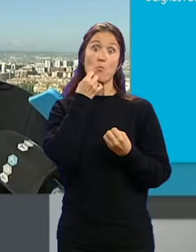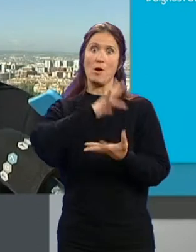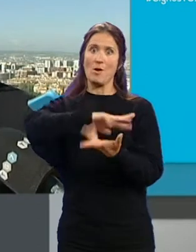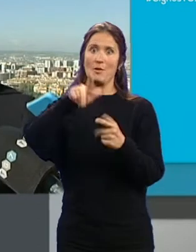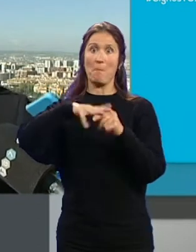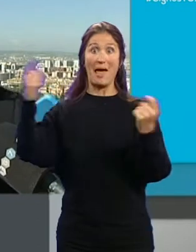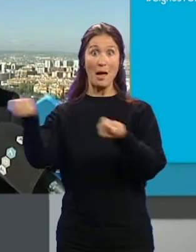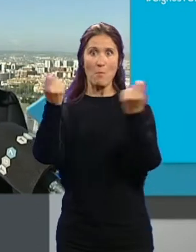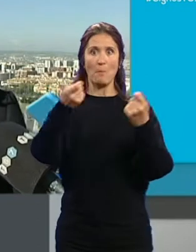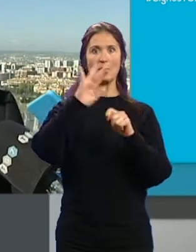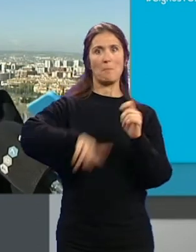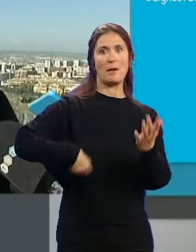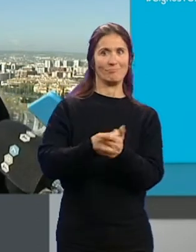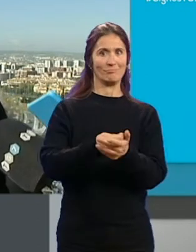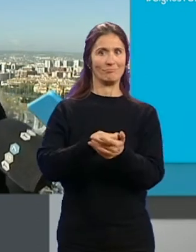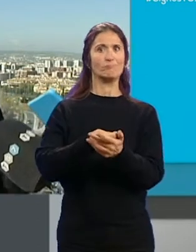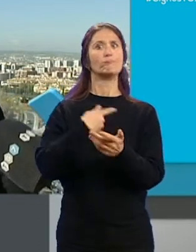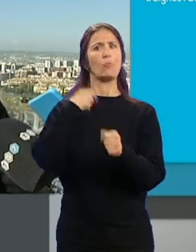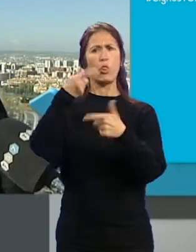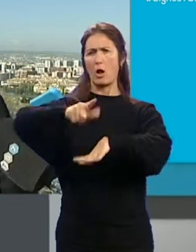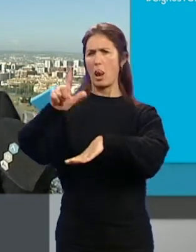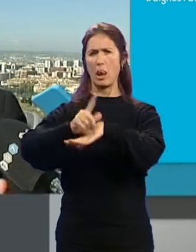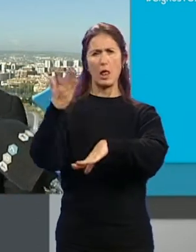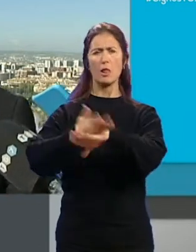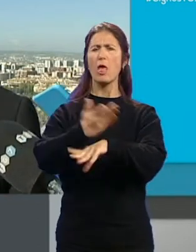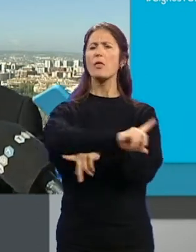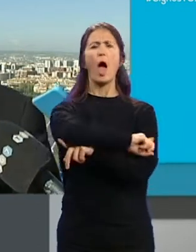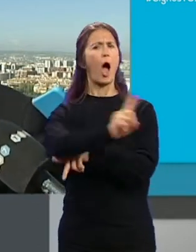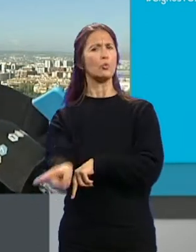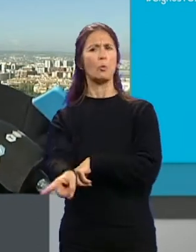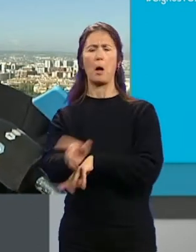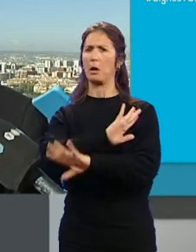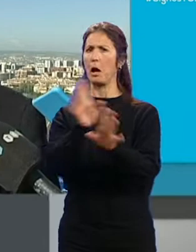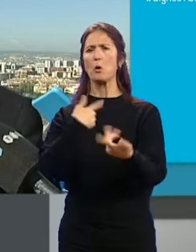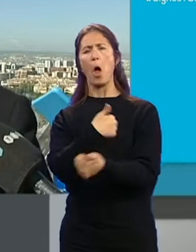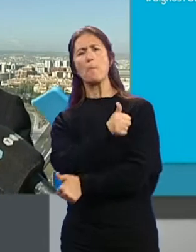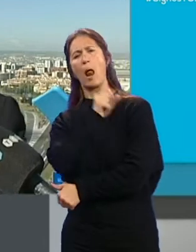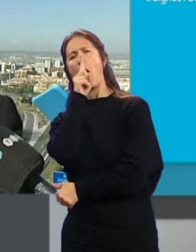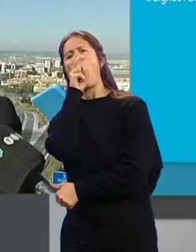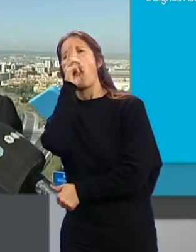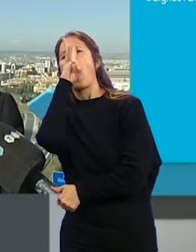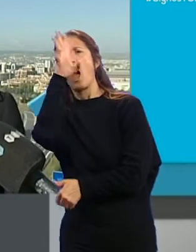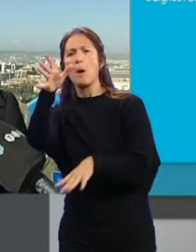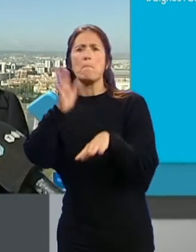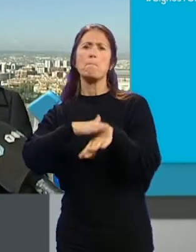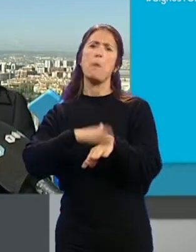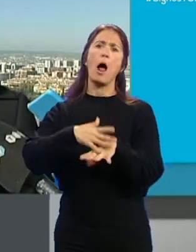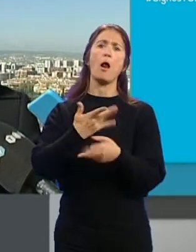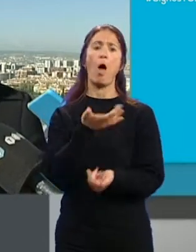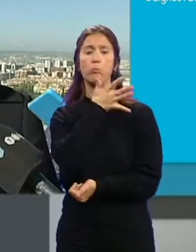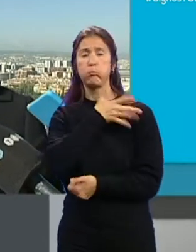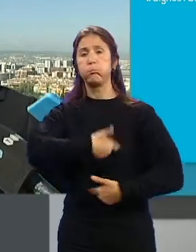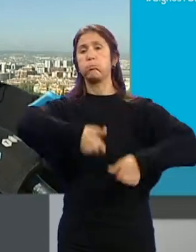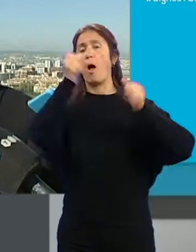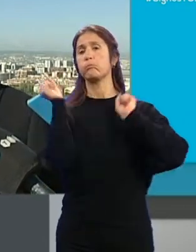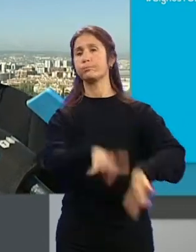los promotores y para inversores... ...tendrán las licencias de manera inmediata... ...y no esperando años para coger, marcharse... ...o dejar